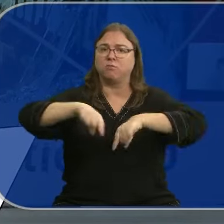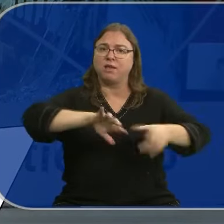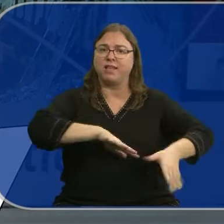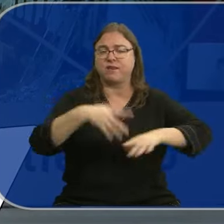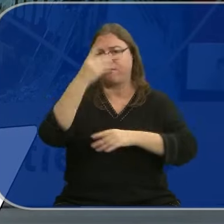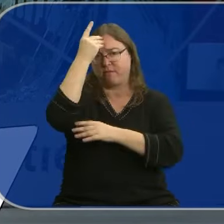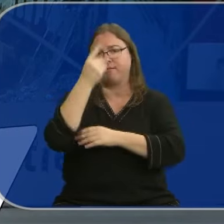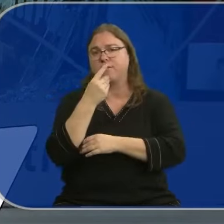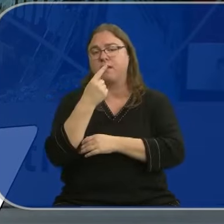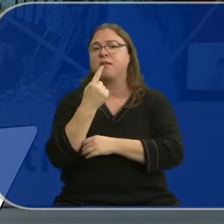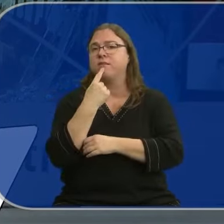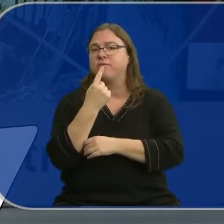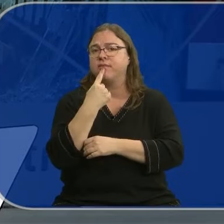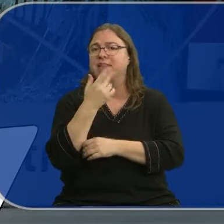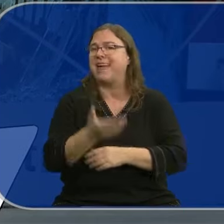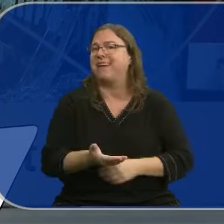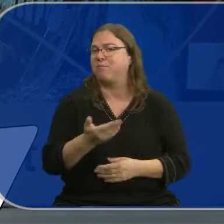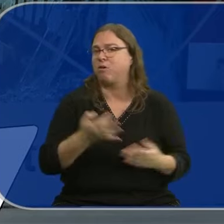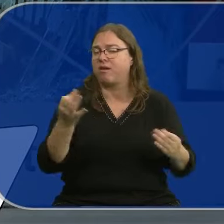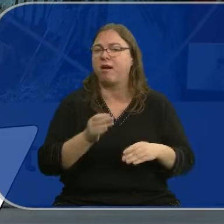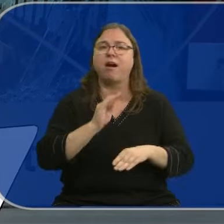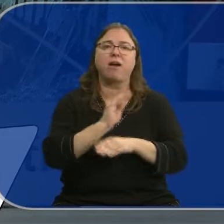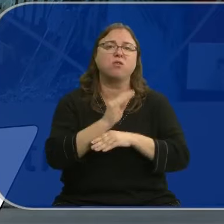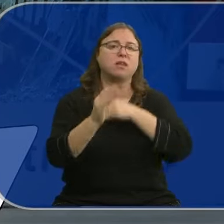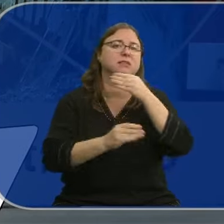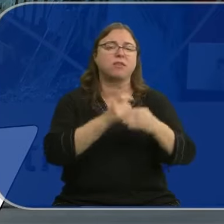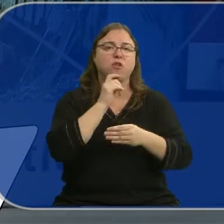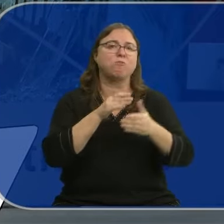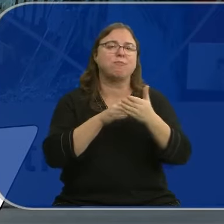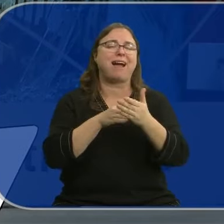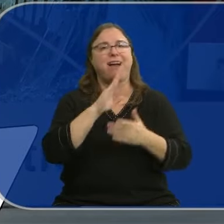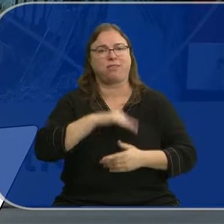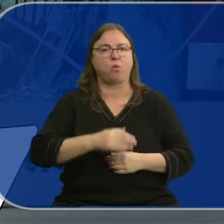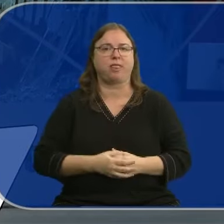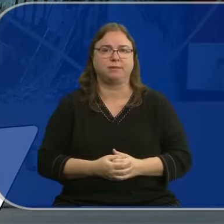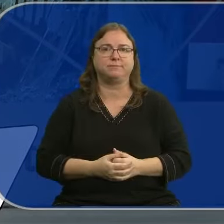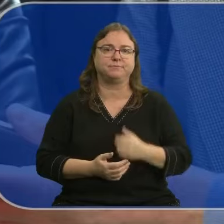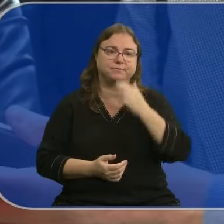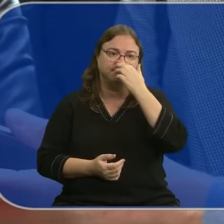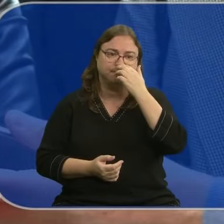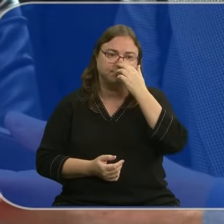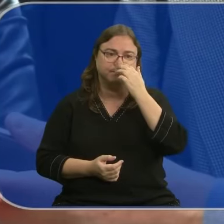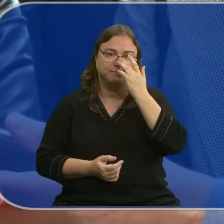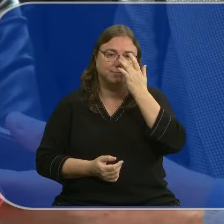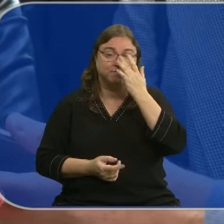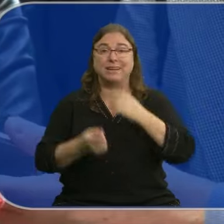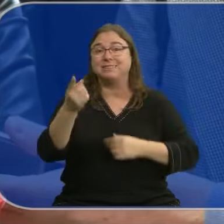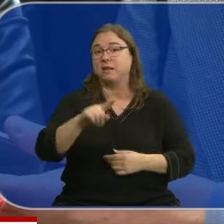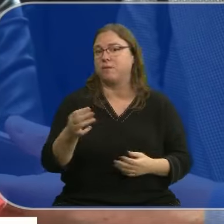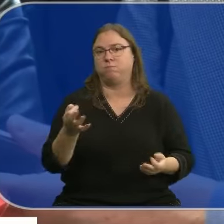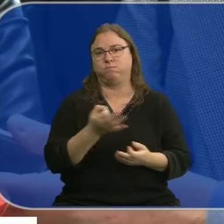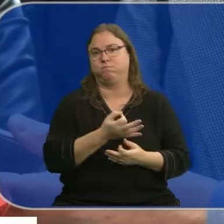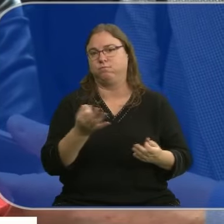Transformación Digital ha incidido en la importancia de que la ayuda se canalice de una forma adecuada. Pero también es